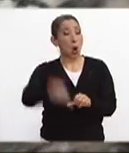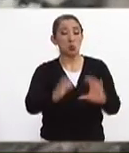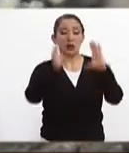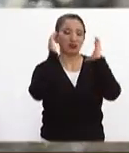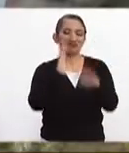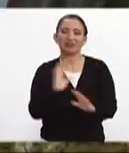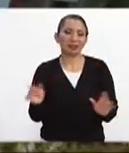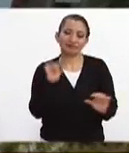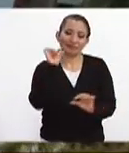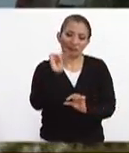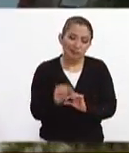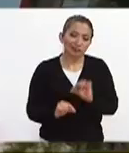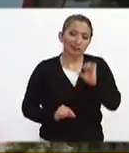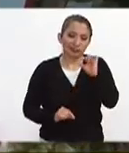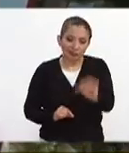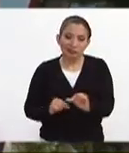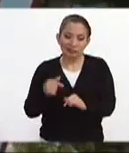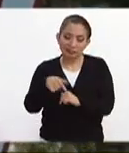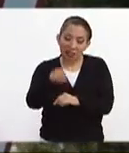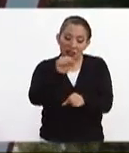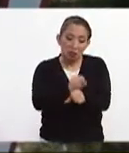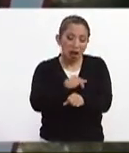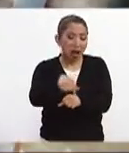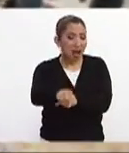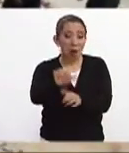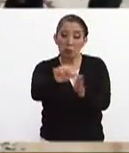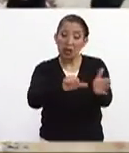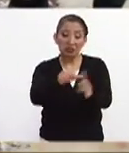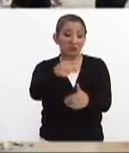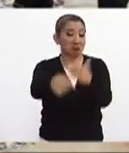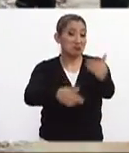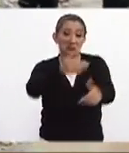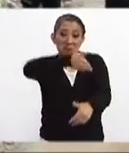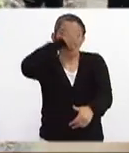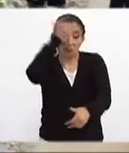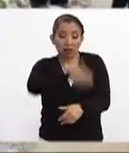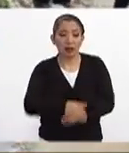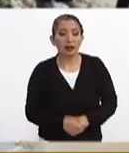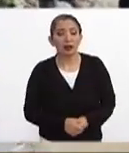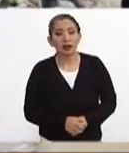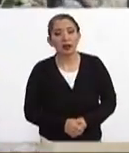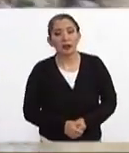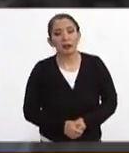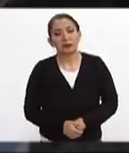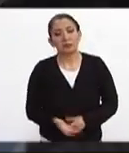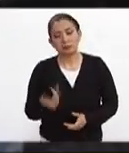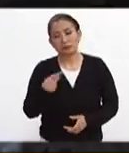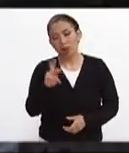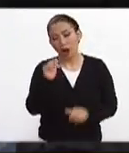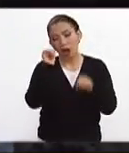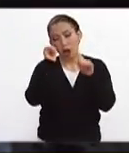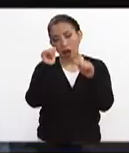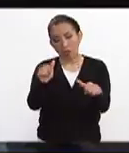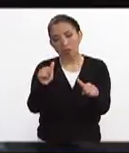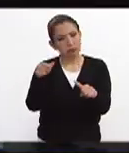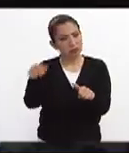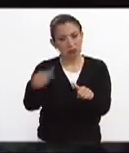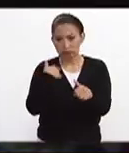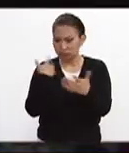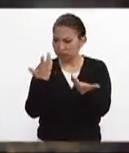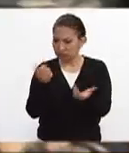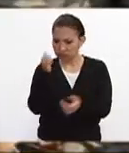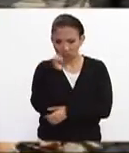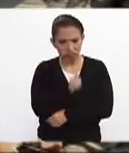las próximas semanas y probablemente próximos meses. Pero la atención de nosotros está puesta